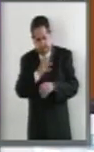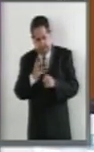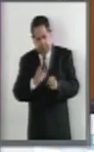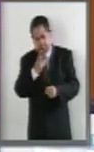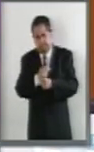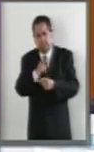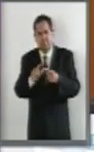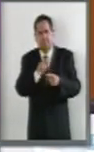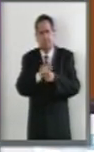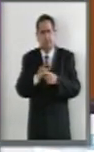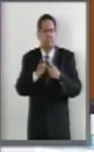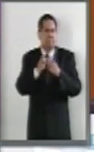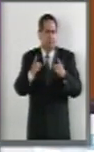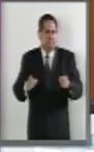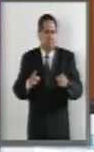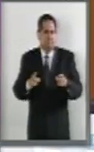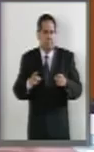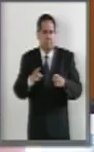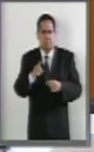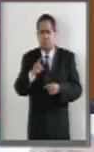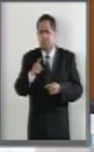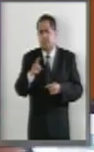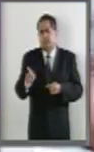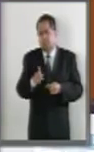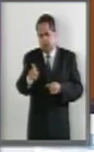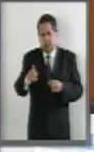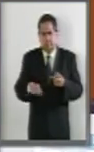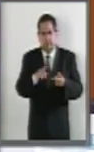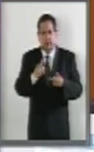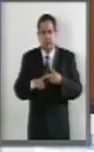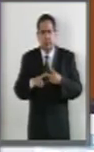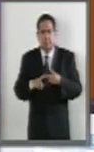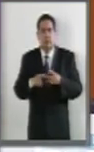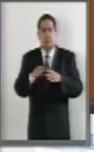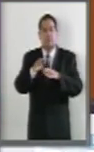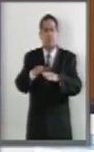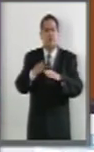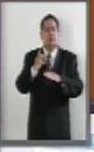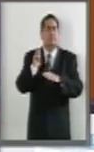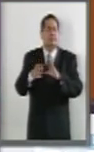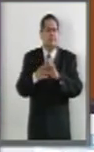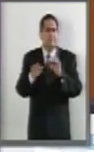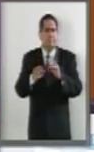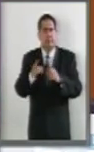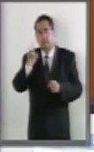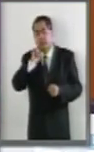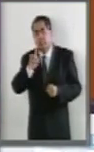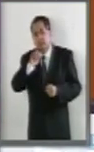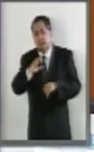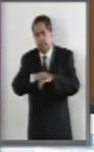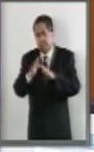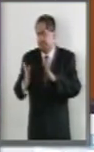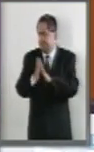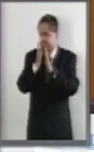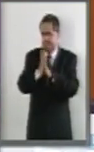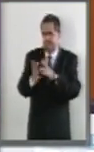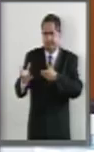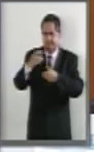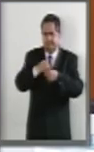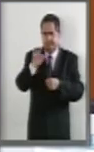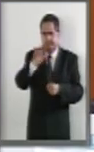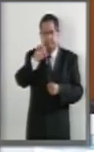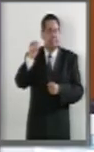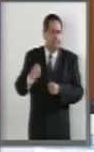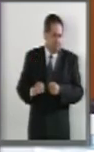la Ley de Desarrollo Rural Sustentable. La primera tiene que ver con que las mujeres participen, por lo menos, en un 40